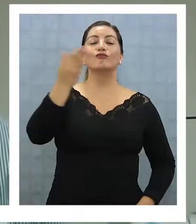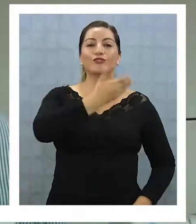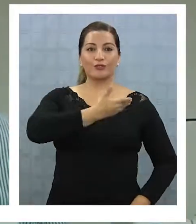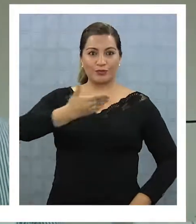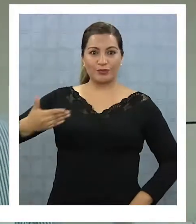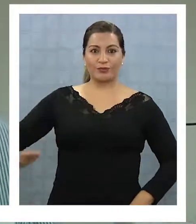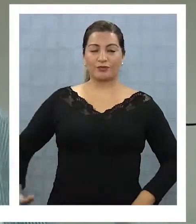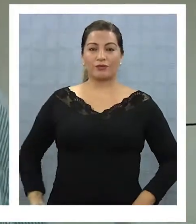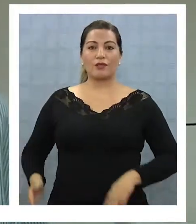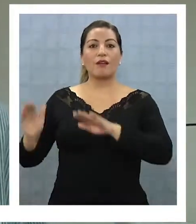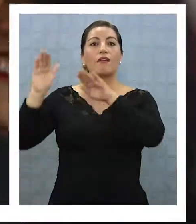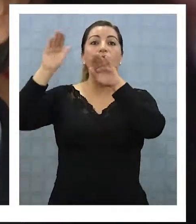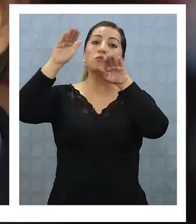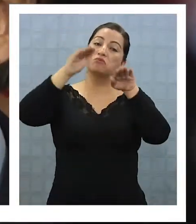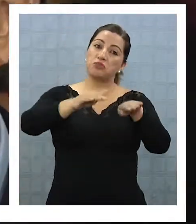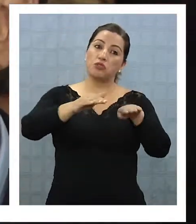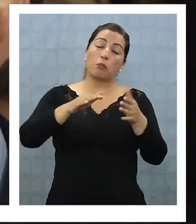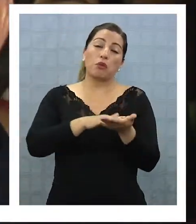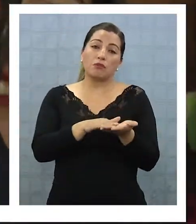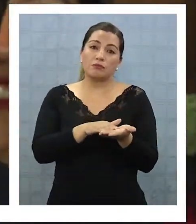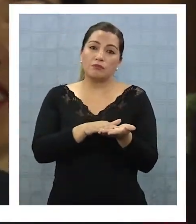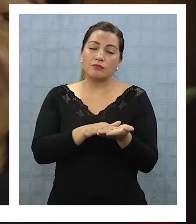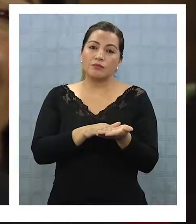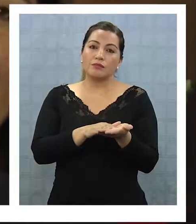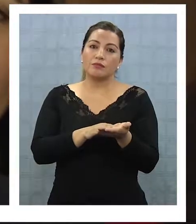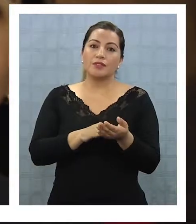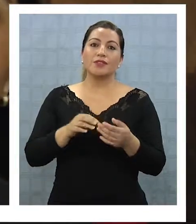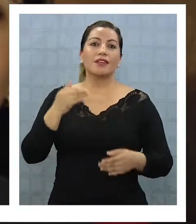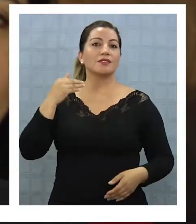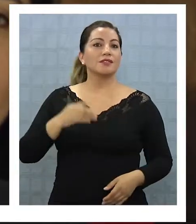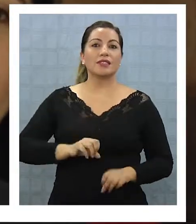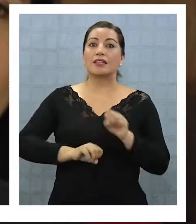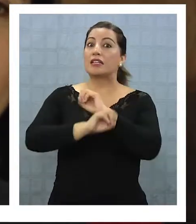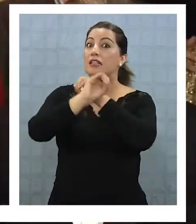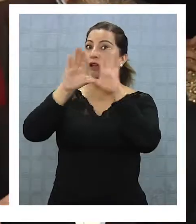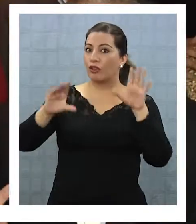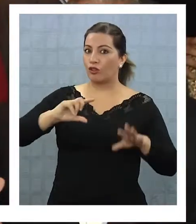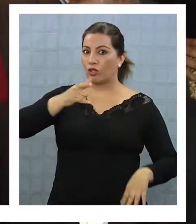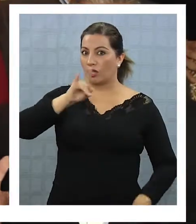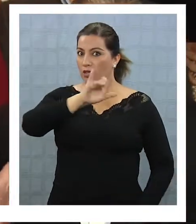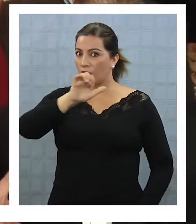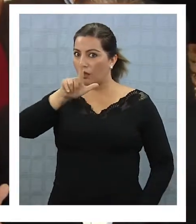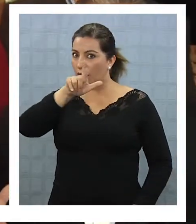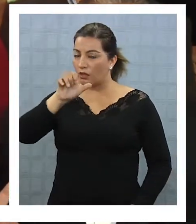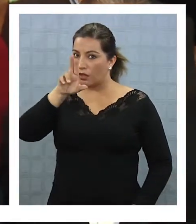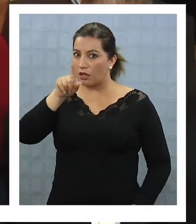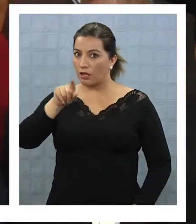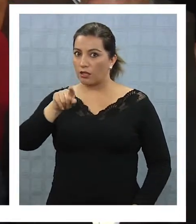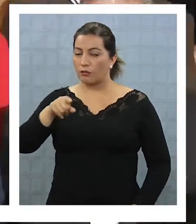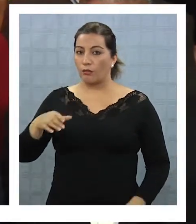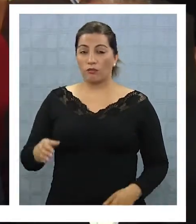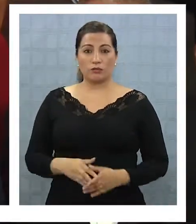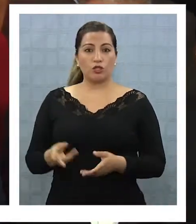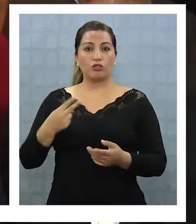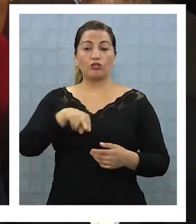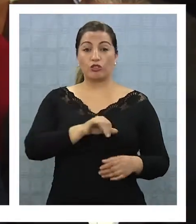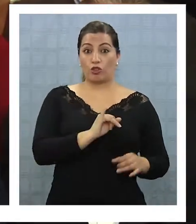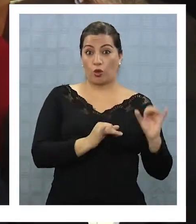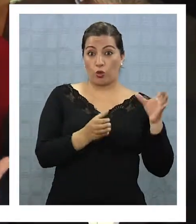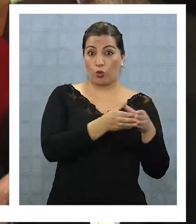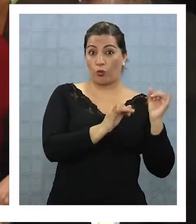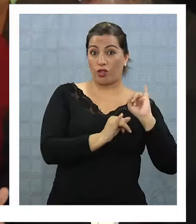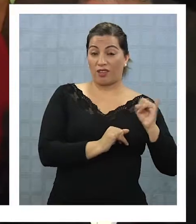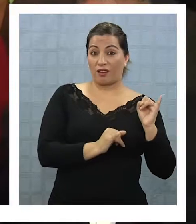a apoyar a aquel candidato, que en este caso cada día está más claro que Alejandro Guillier, porque hay que ganarle a la derecha. Sentimos que la candidatura de